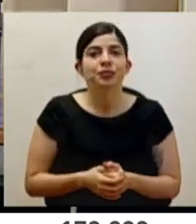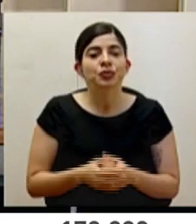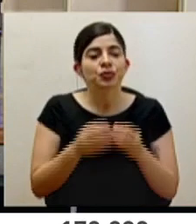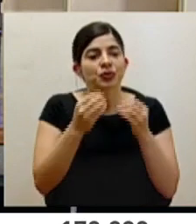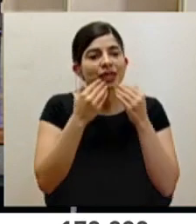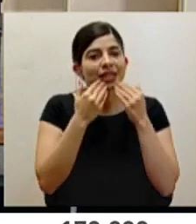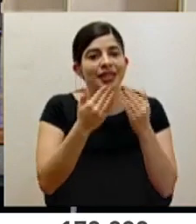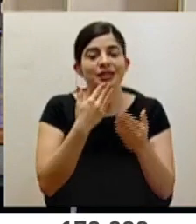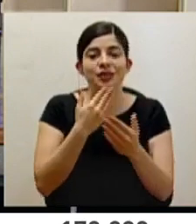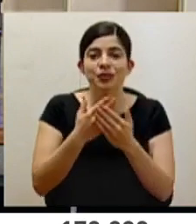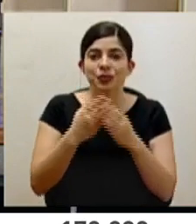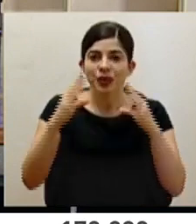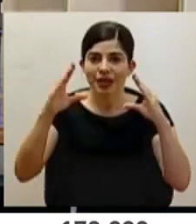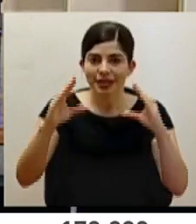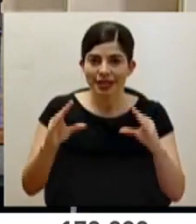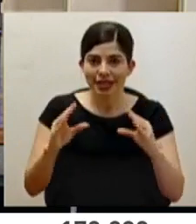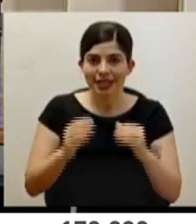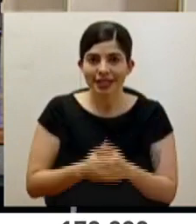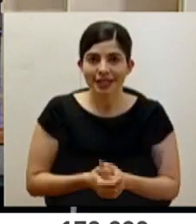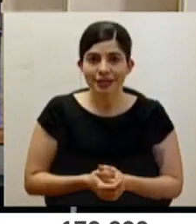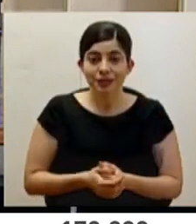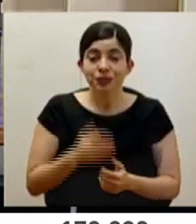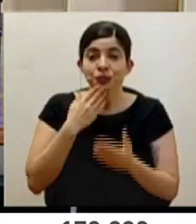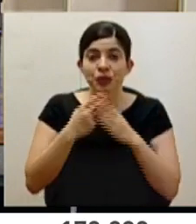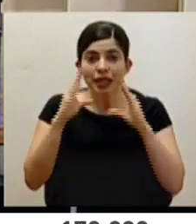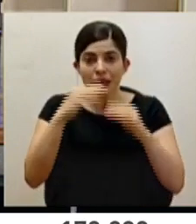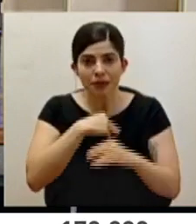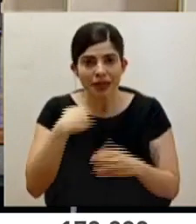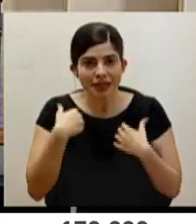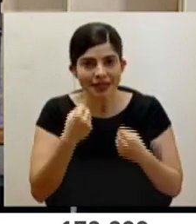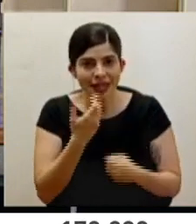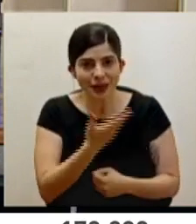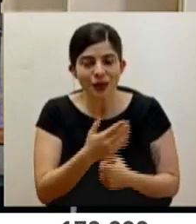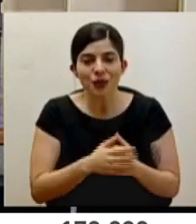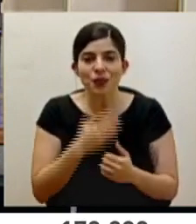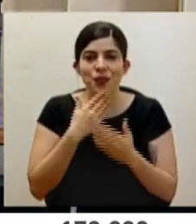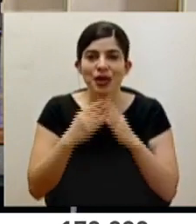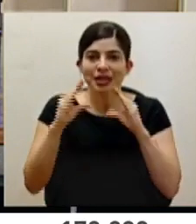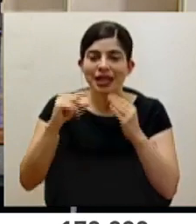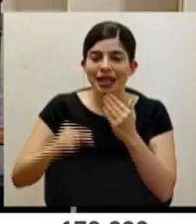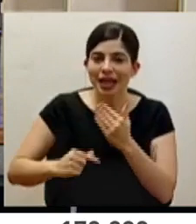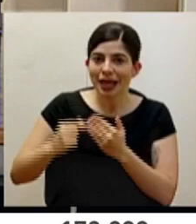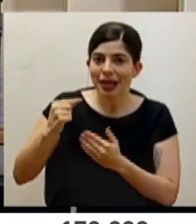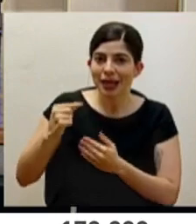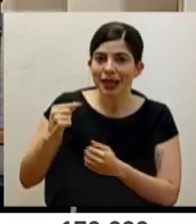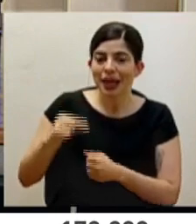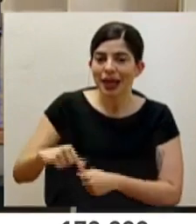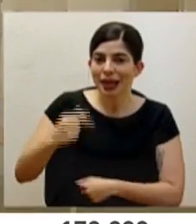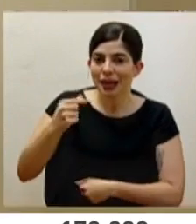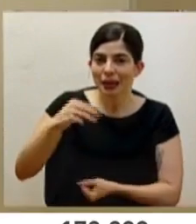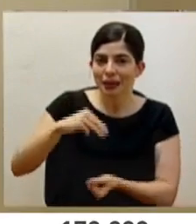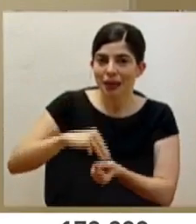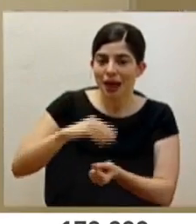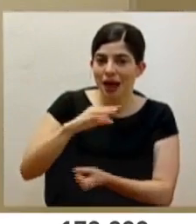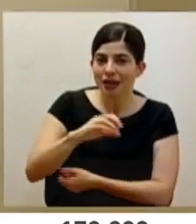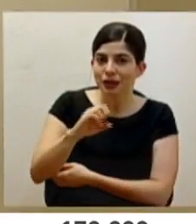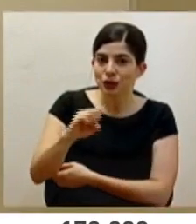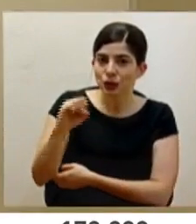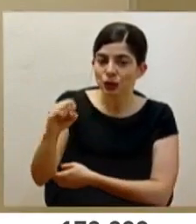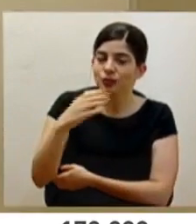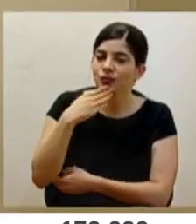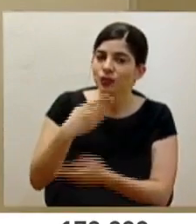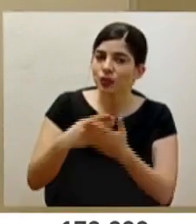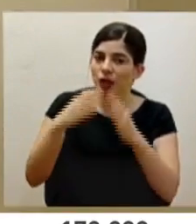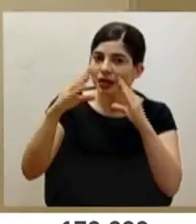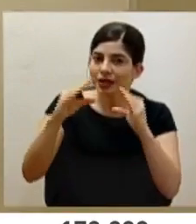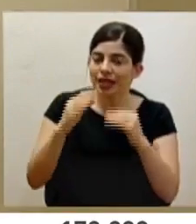Muchísimas gracias. Muy buenas tardes. Buenas tardes, señor ministro de Salud. Buenas tardes, señor gerente médico de la Caja Constitucional de Seguro Social. Y muy